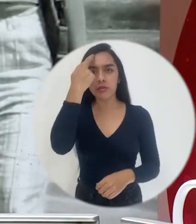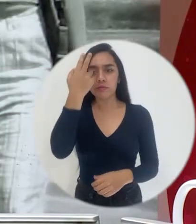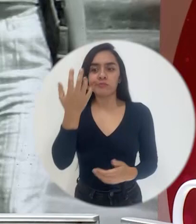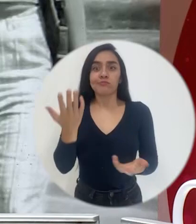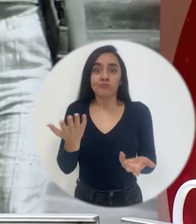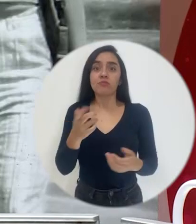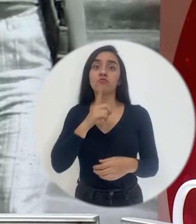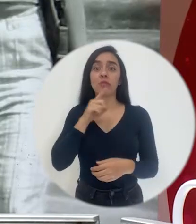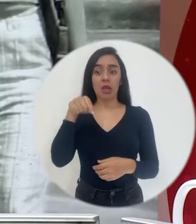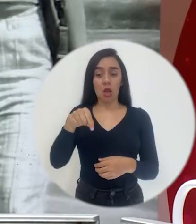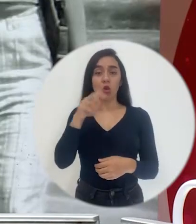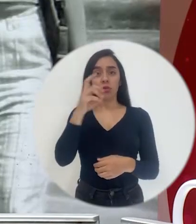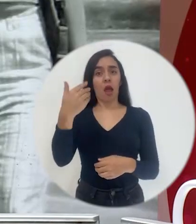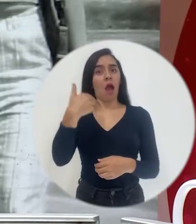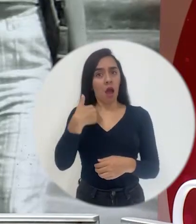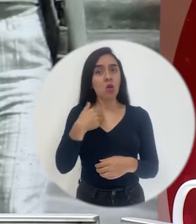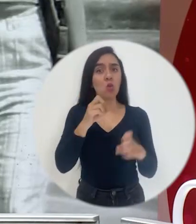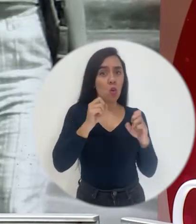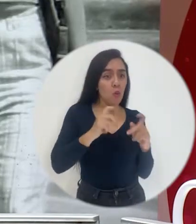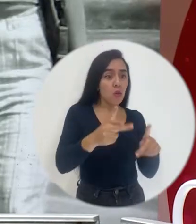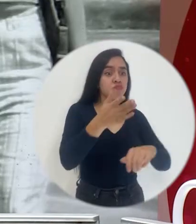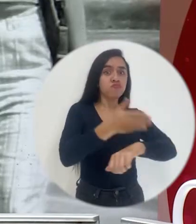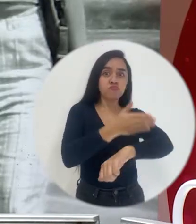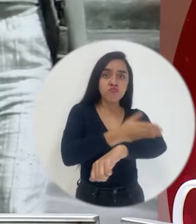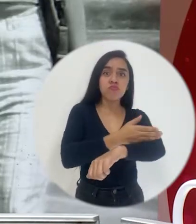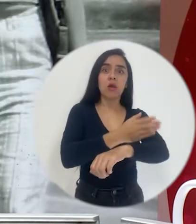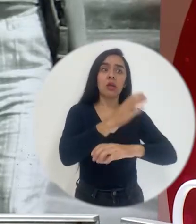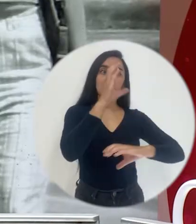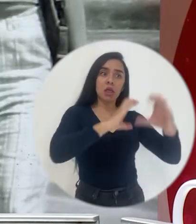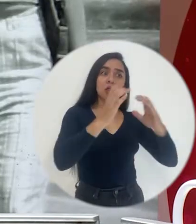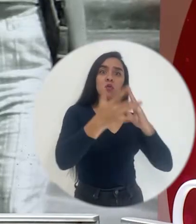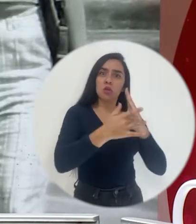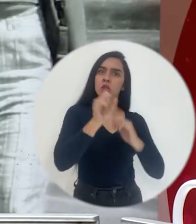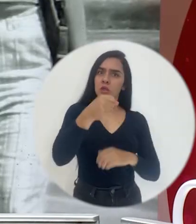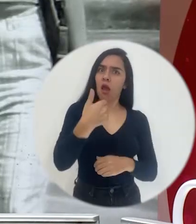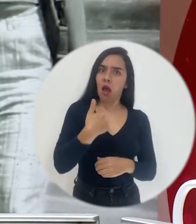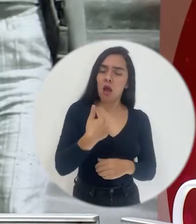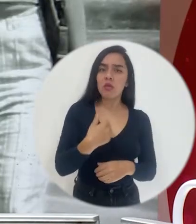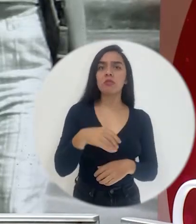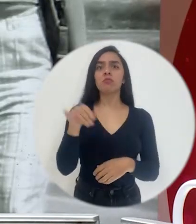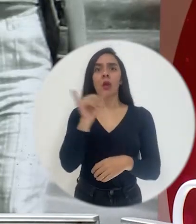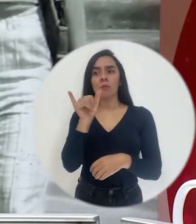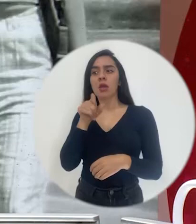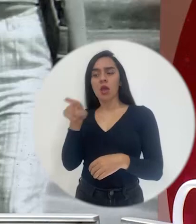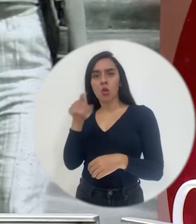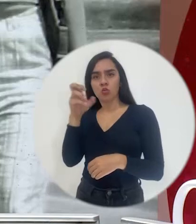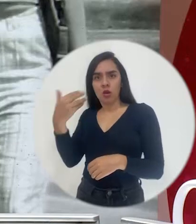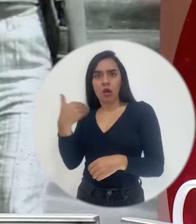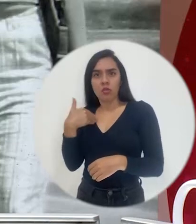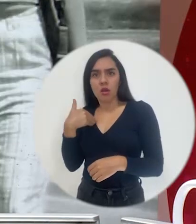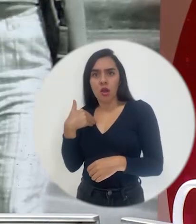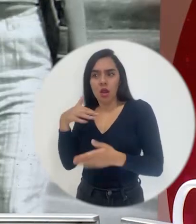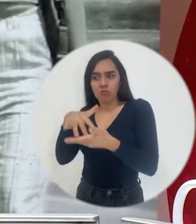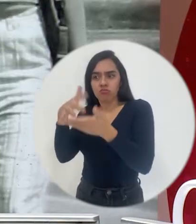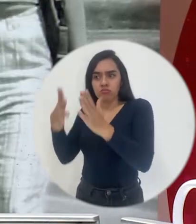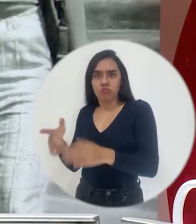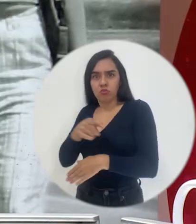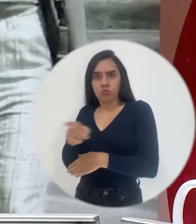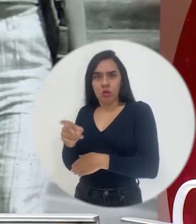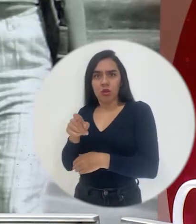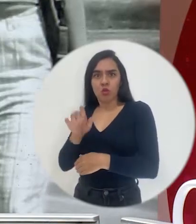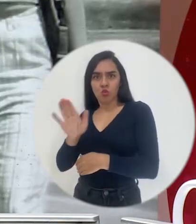tiene muchas oportunidades por avanzar en diferentes áreas de ciencia y tecnología y también pues